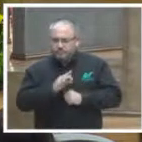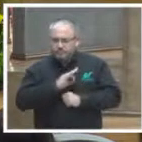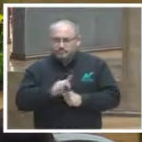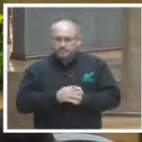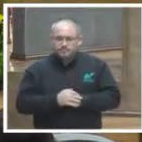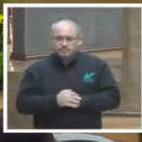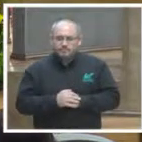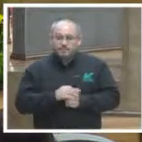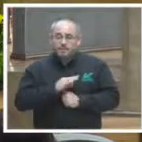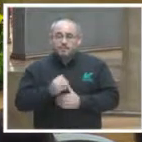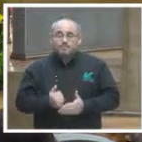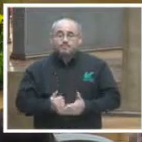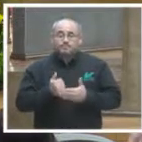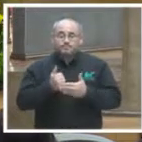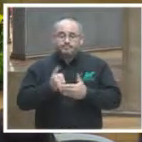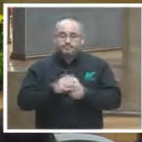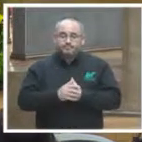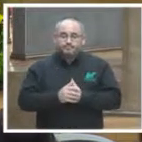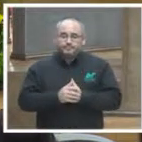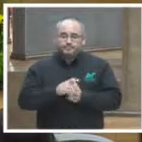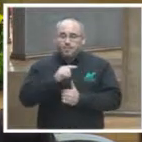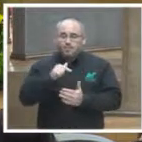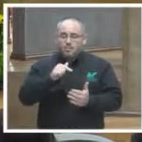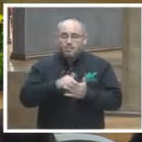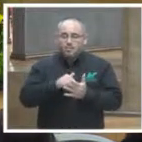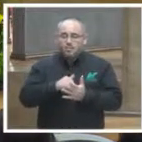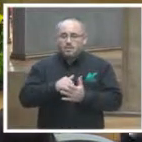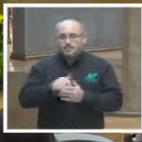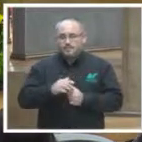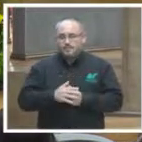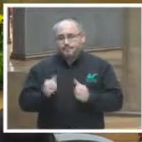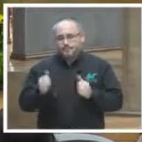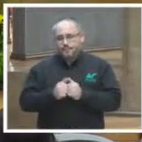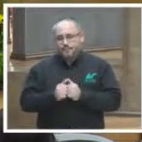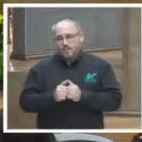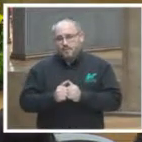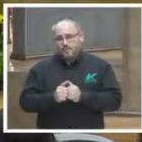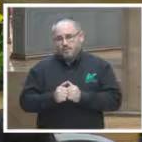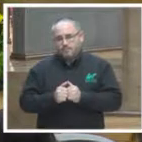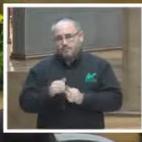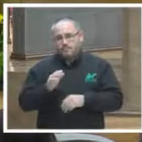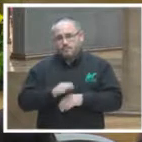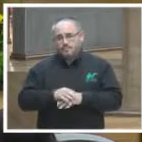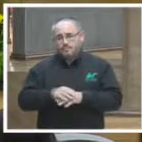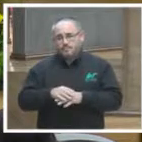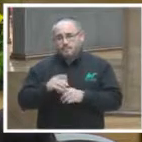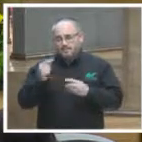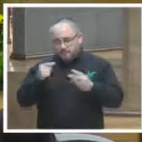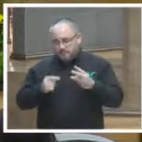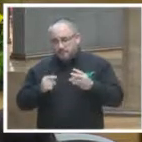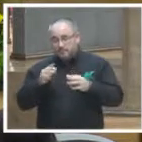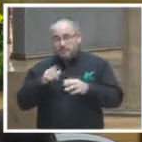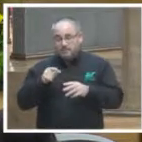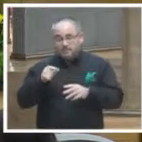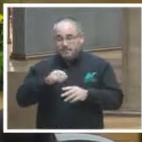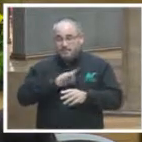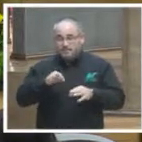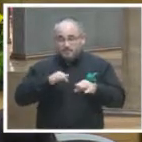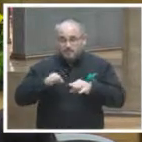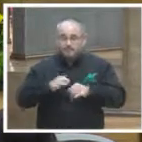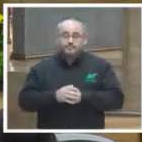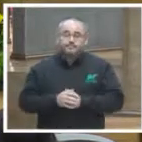ayudar a construir un espacio público con las características fundamentales del espacio público.